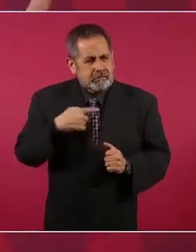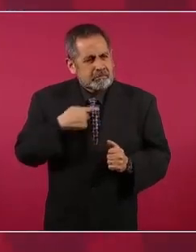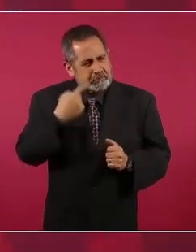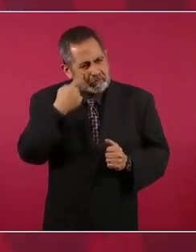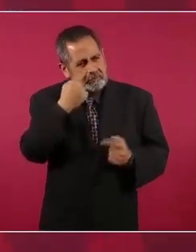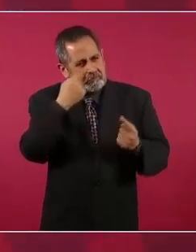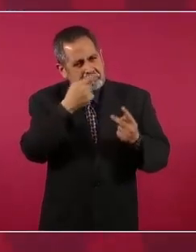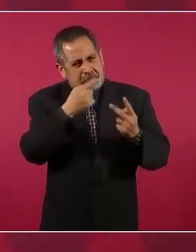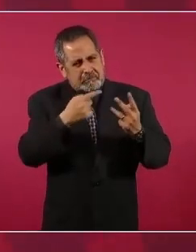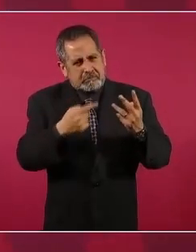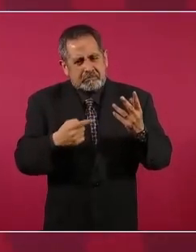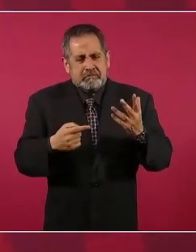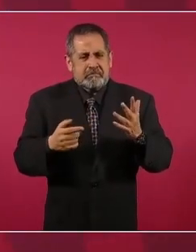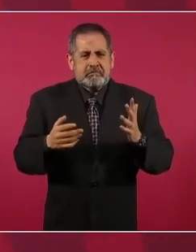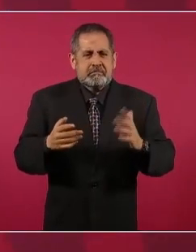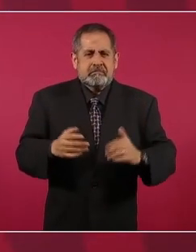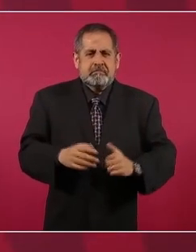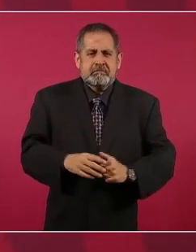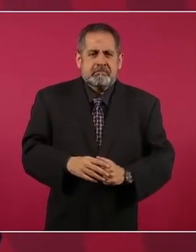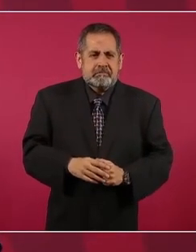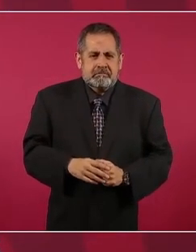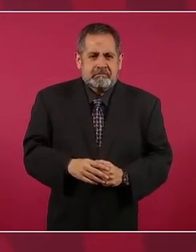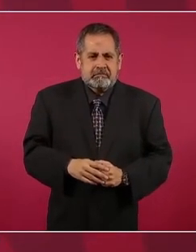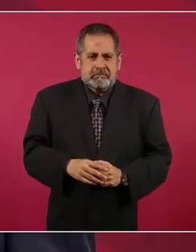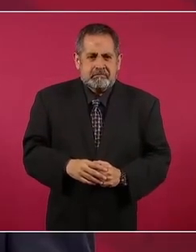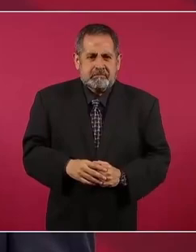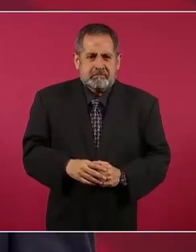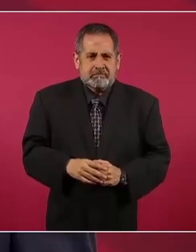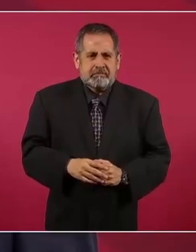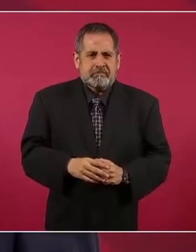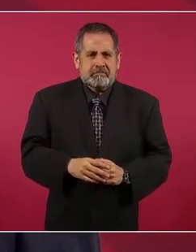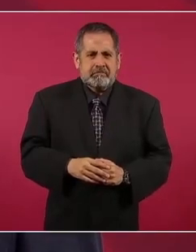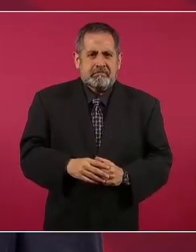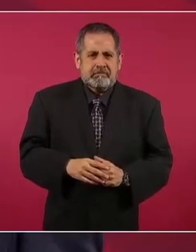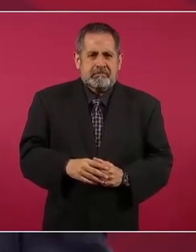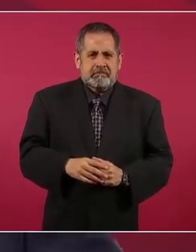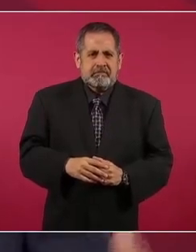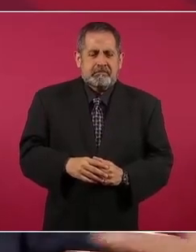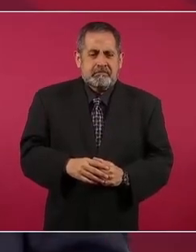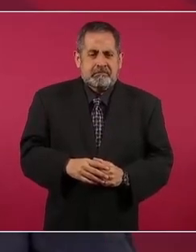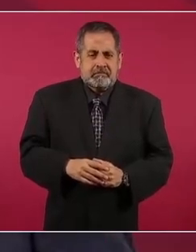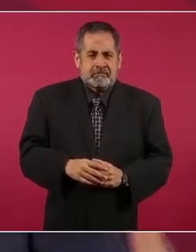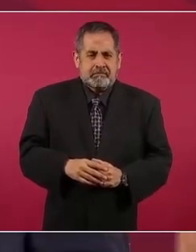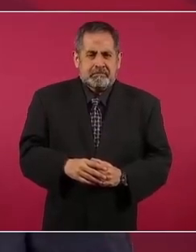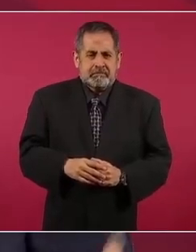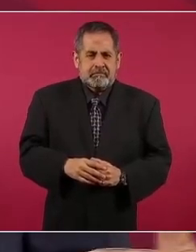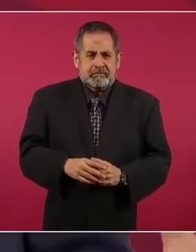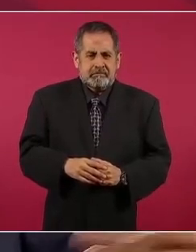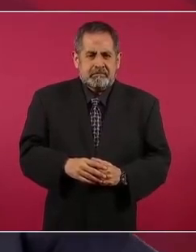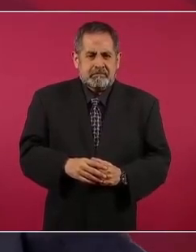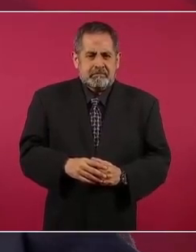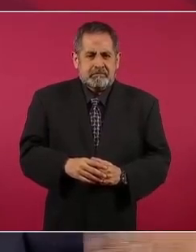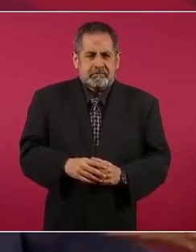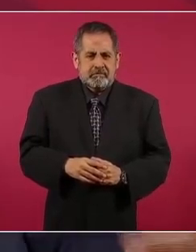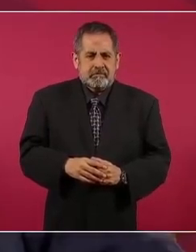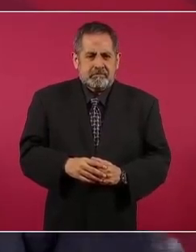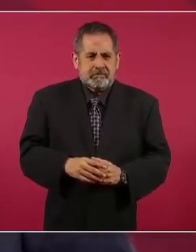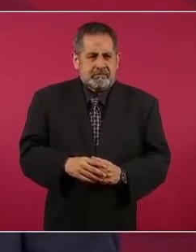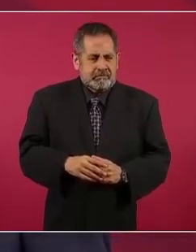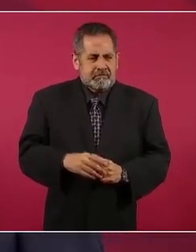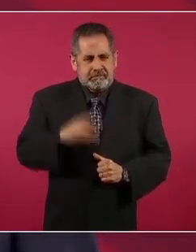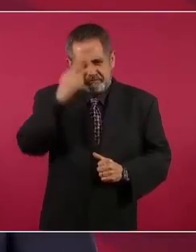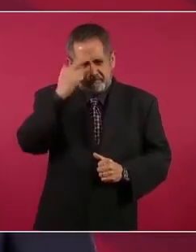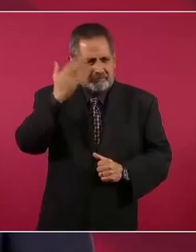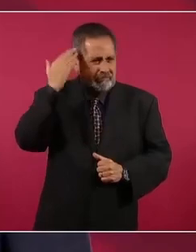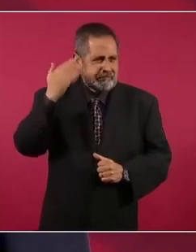en cambios en